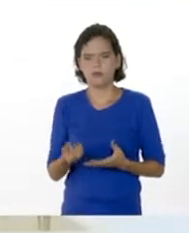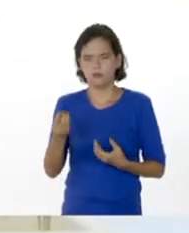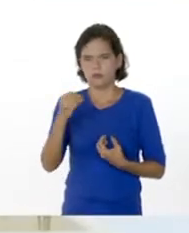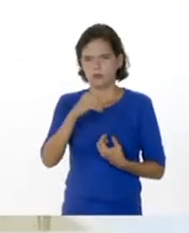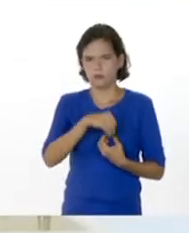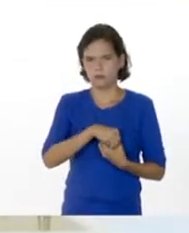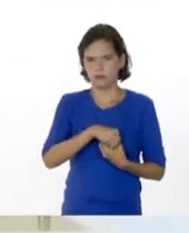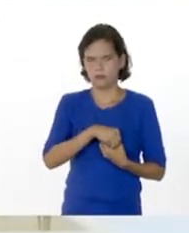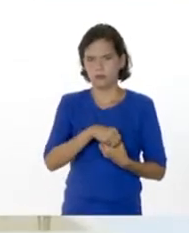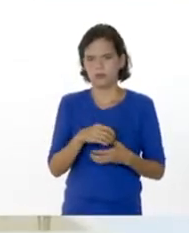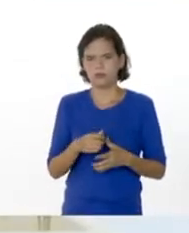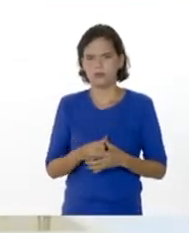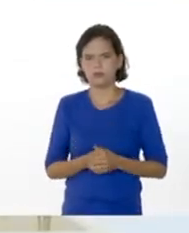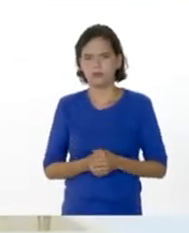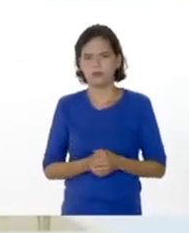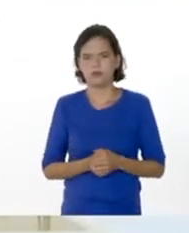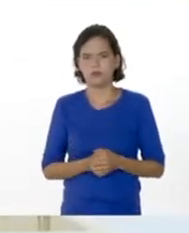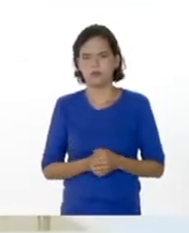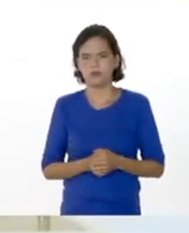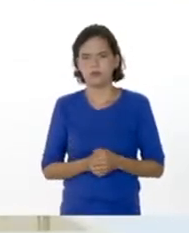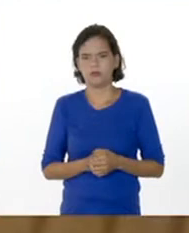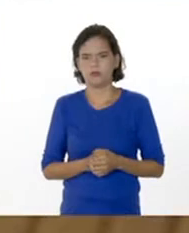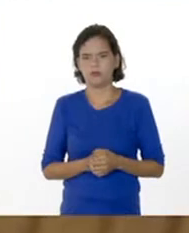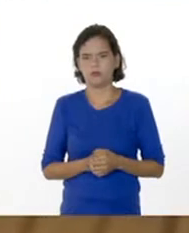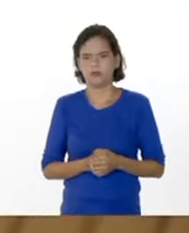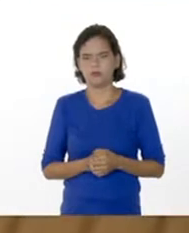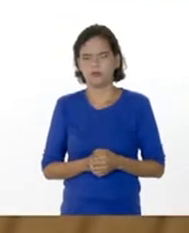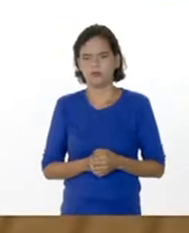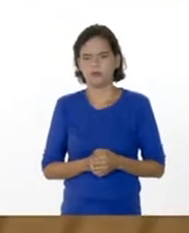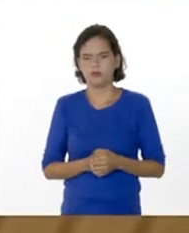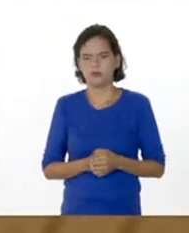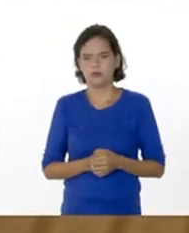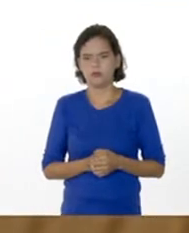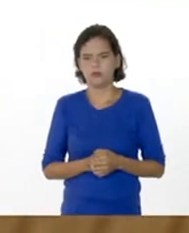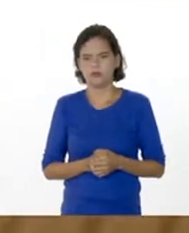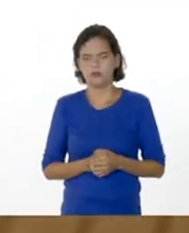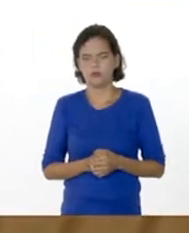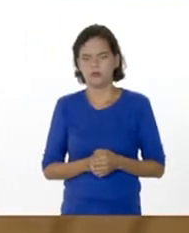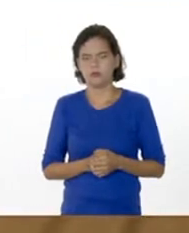Adicionamos el permanganato de potasio.